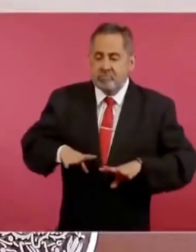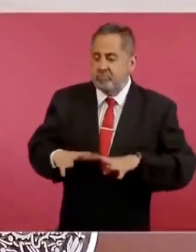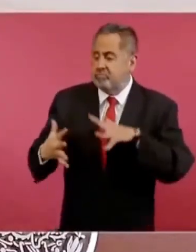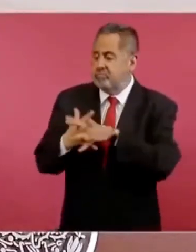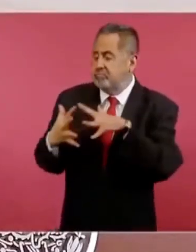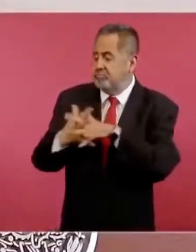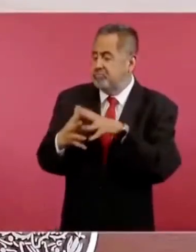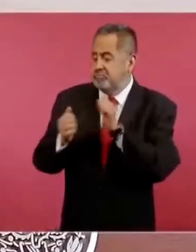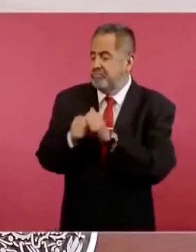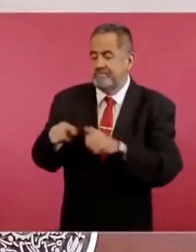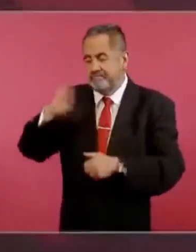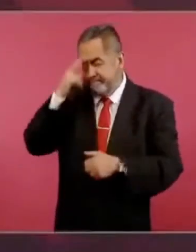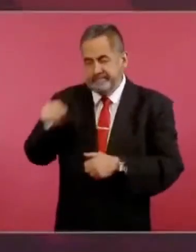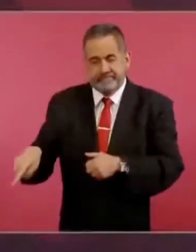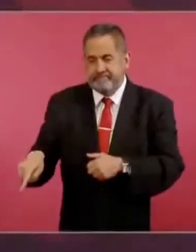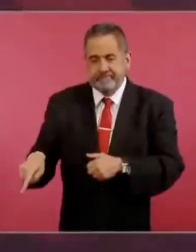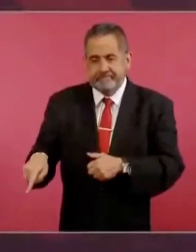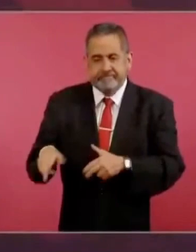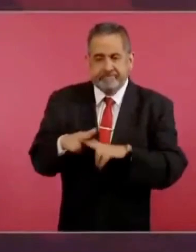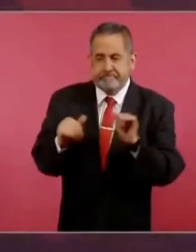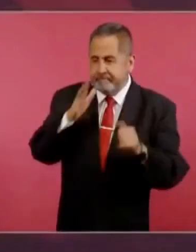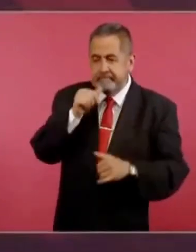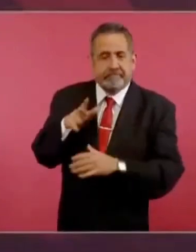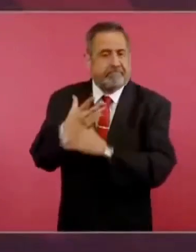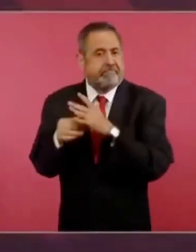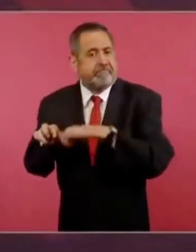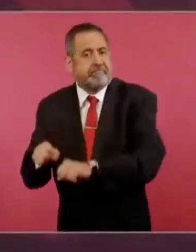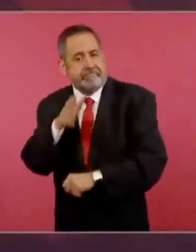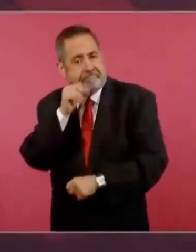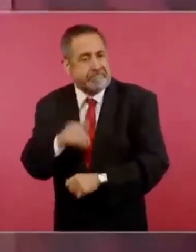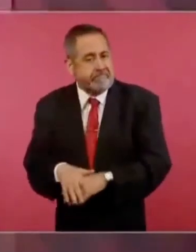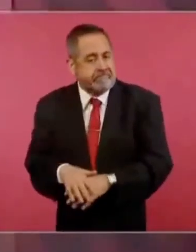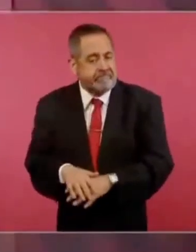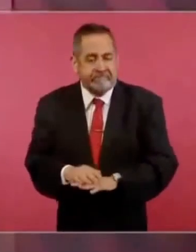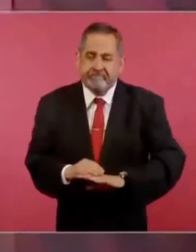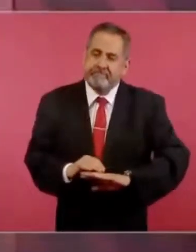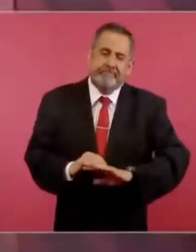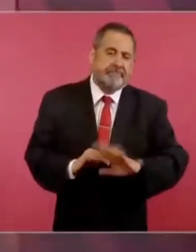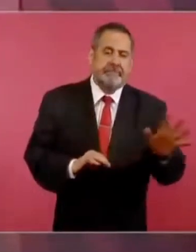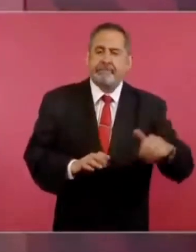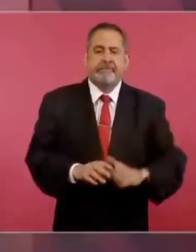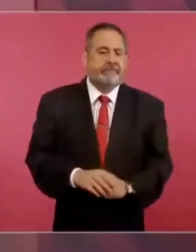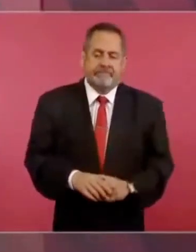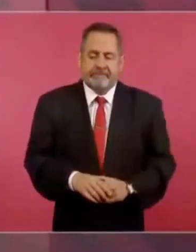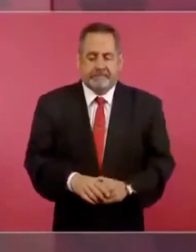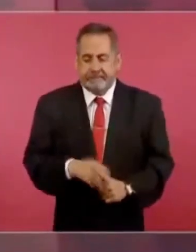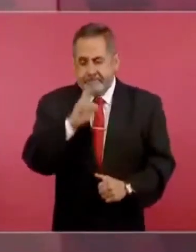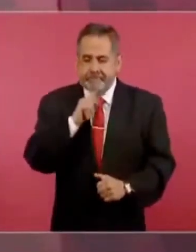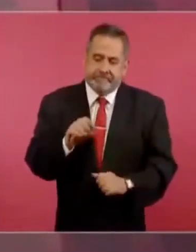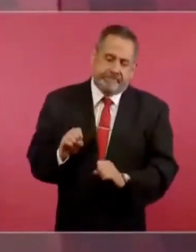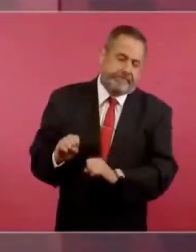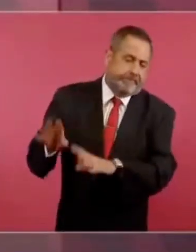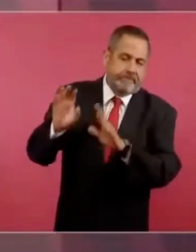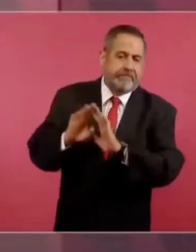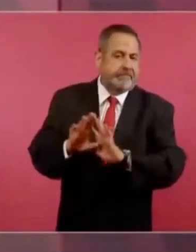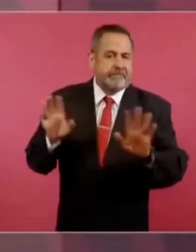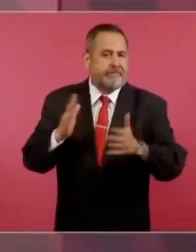contra México bajo ninguna circunstancia y aunque sólo fuera por eso,